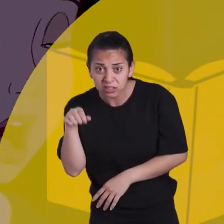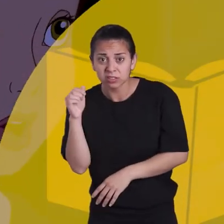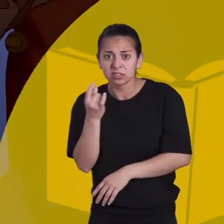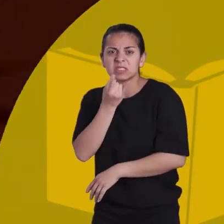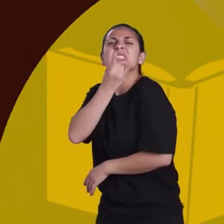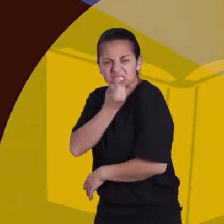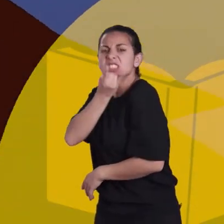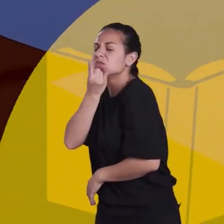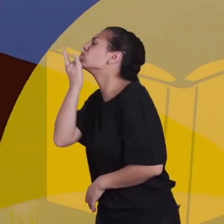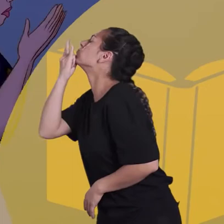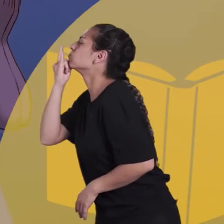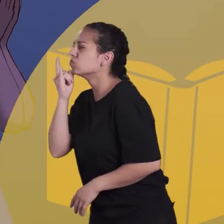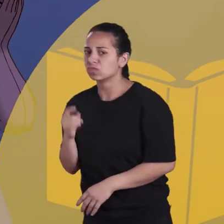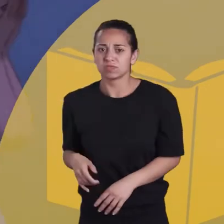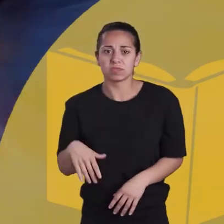liberarás? Sí.